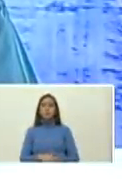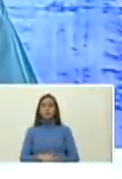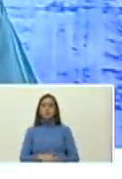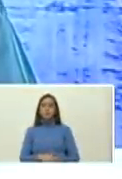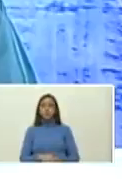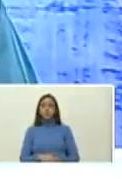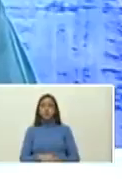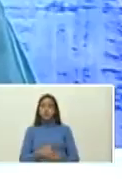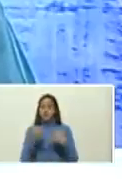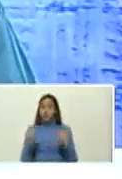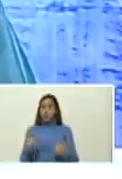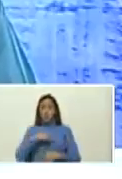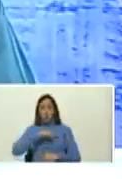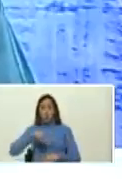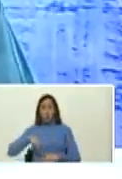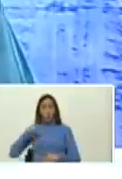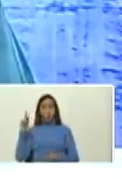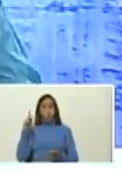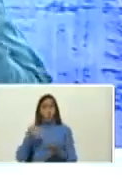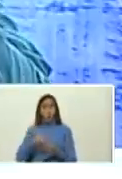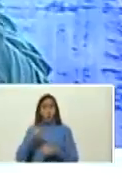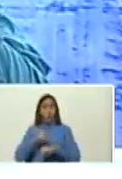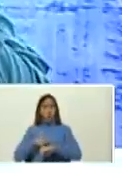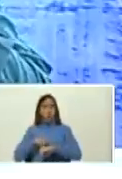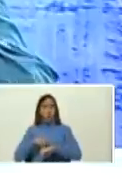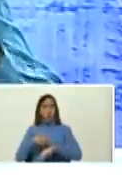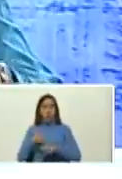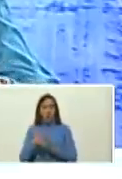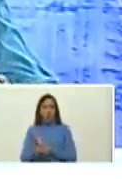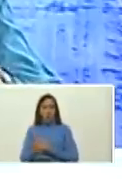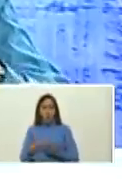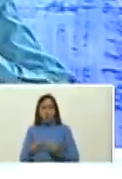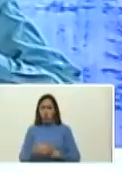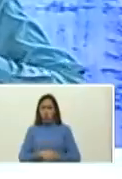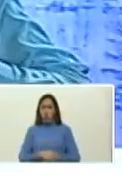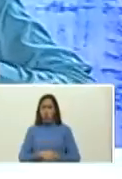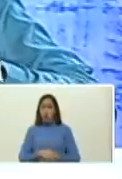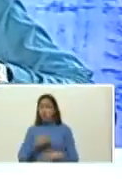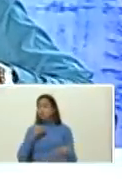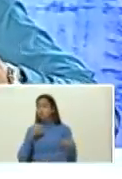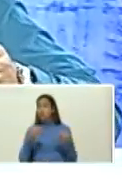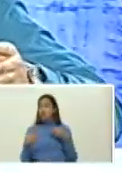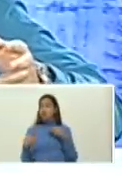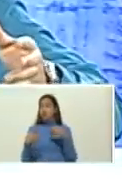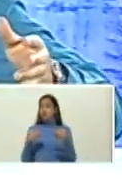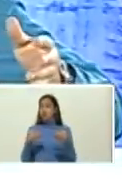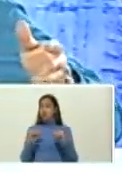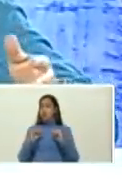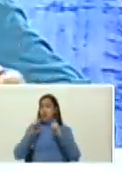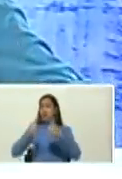ahora que estamos en esta etapa que hemos entrado de flexibilización